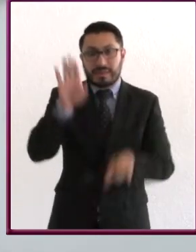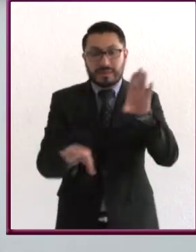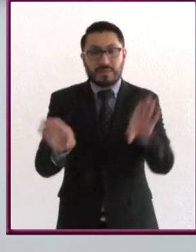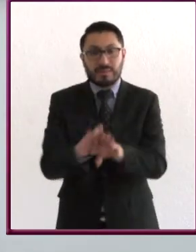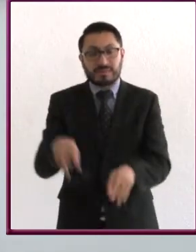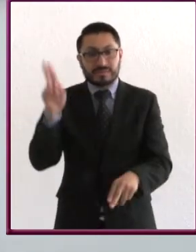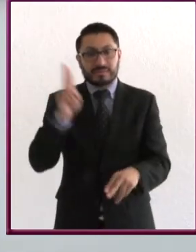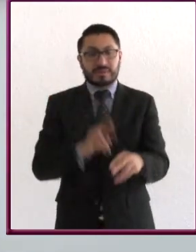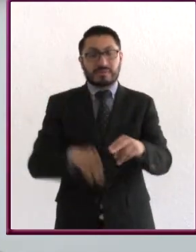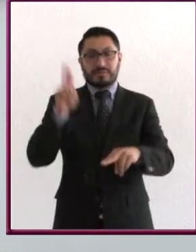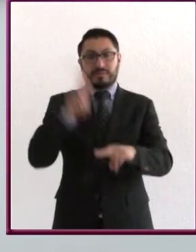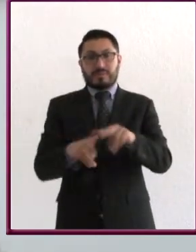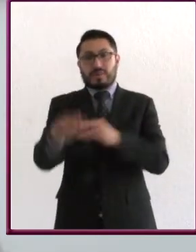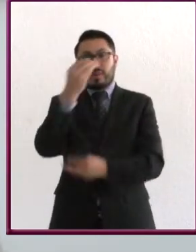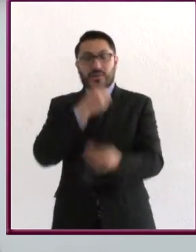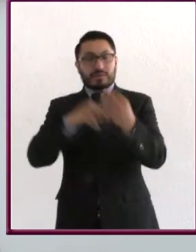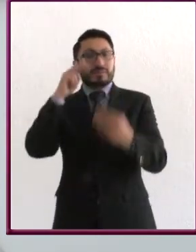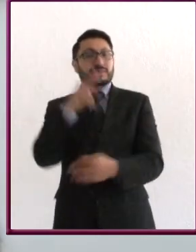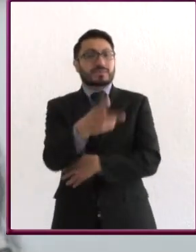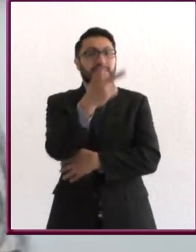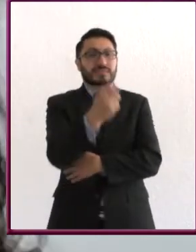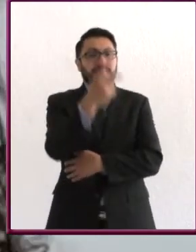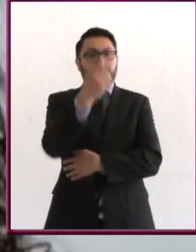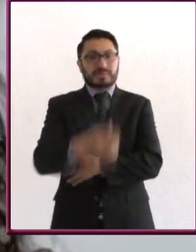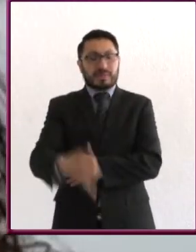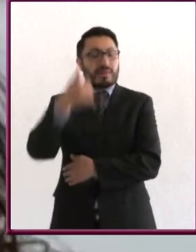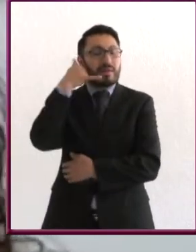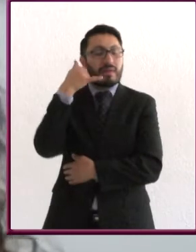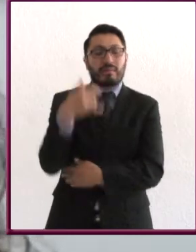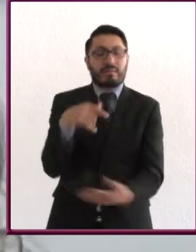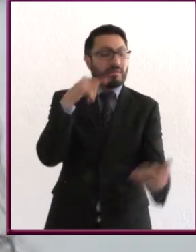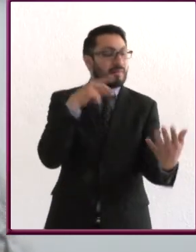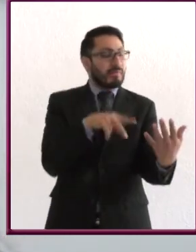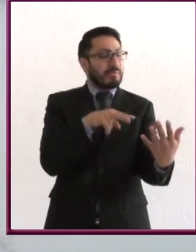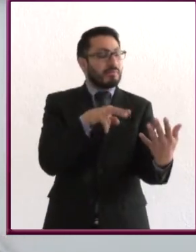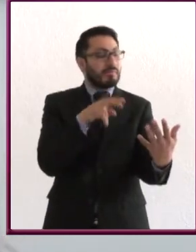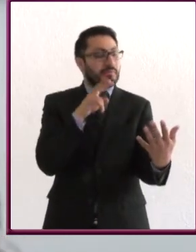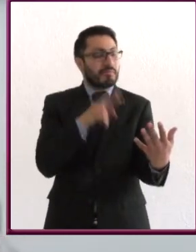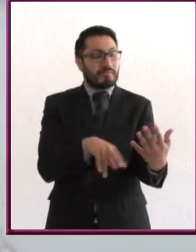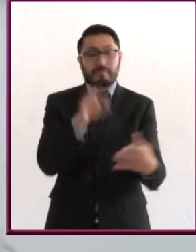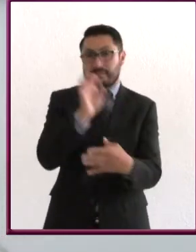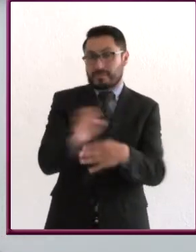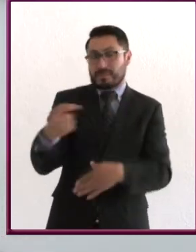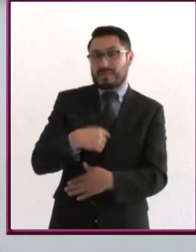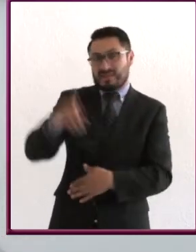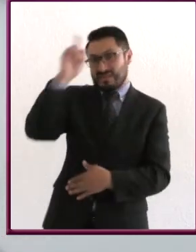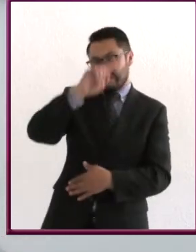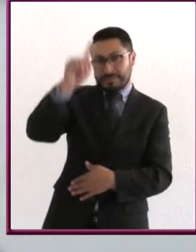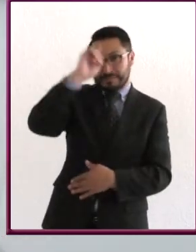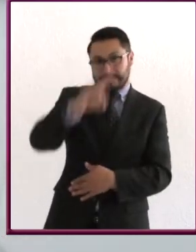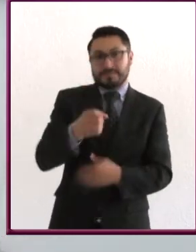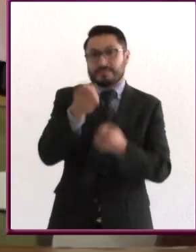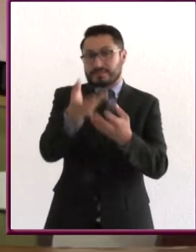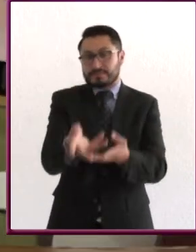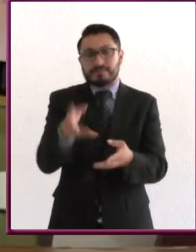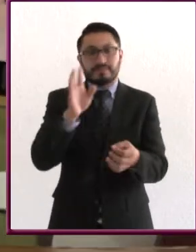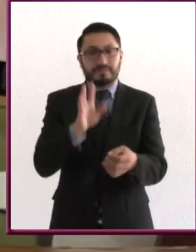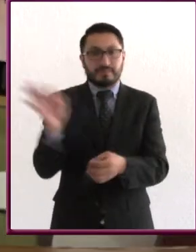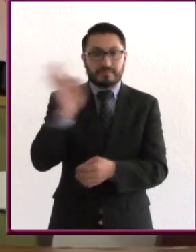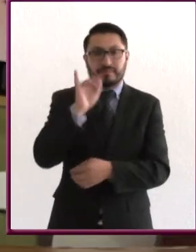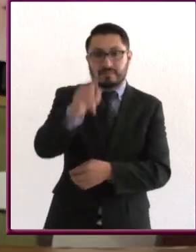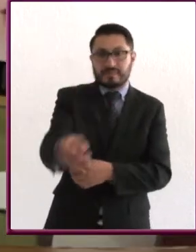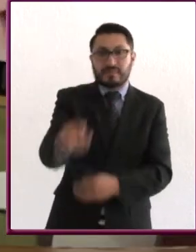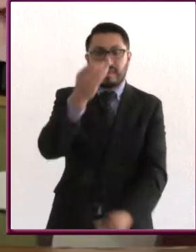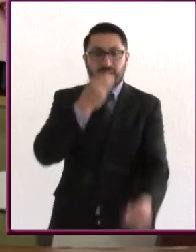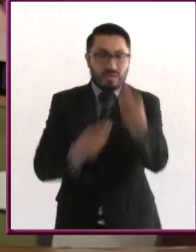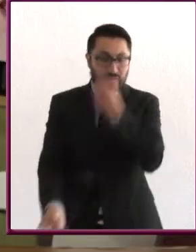tele o haciendo otras cosas, viendo el celular, entonces aquí un consejo que quiero darles es que cuando coman